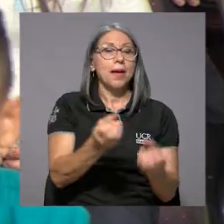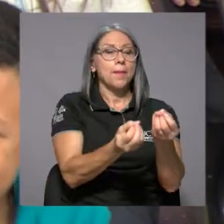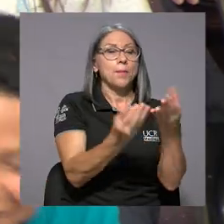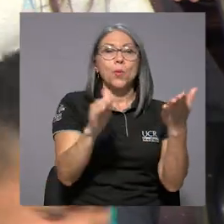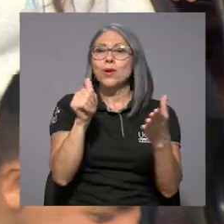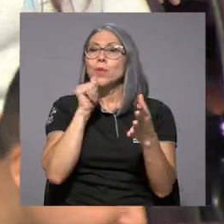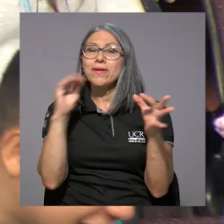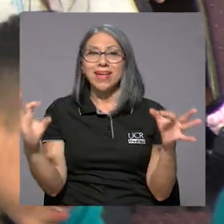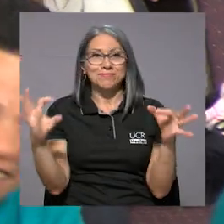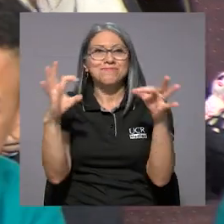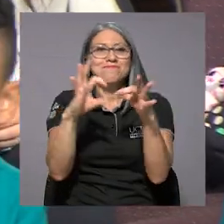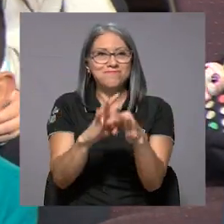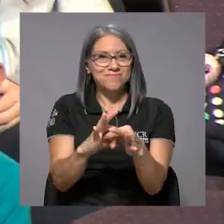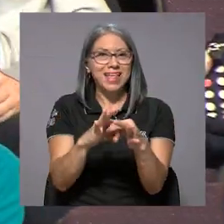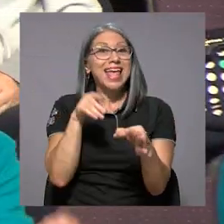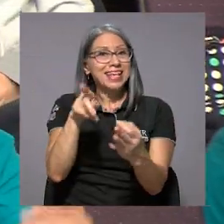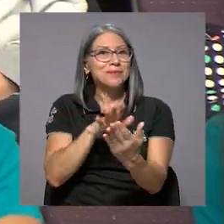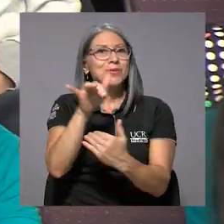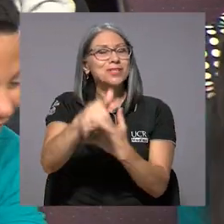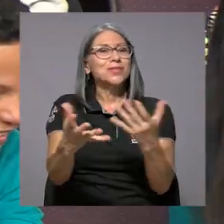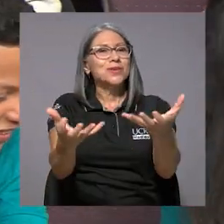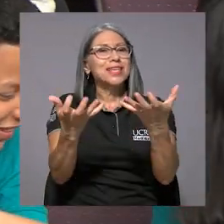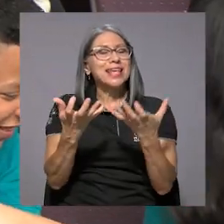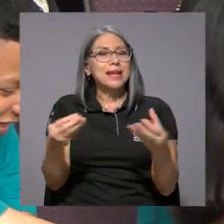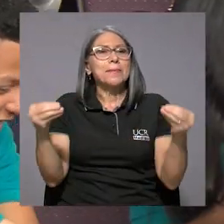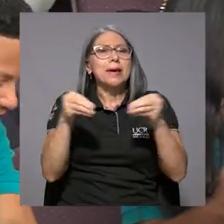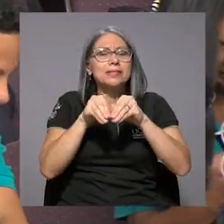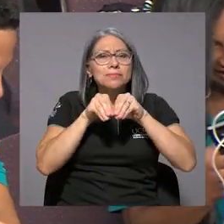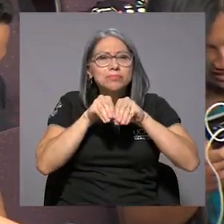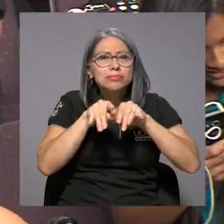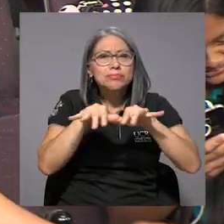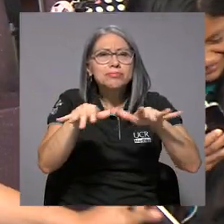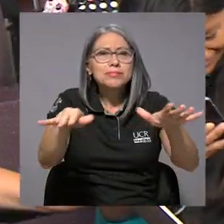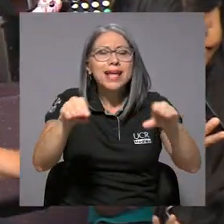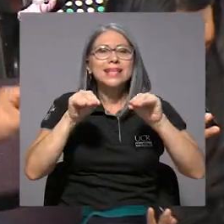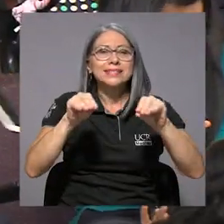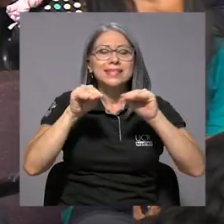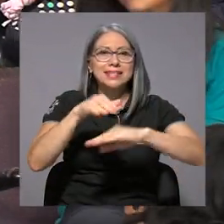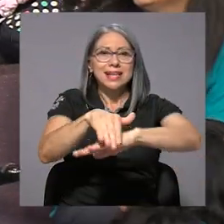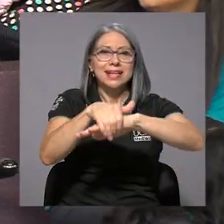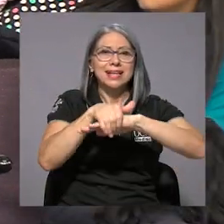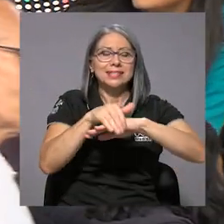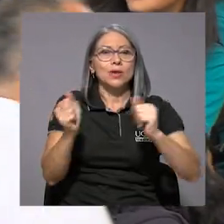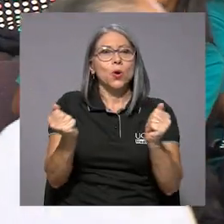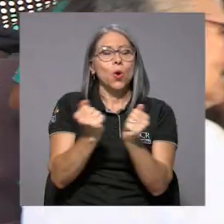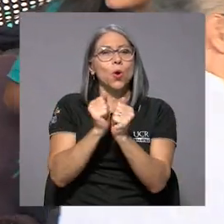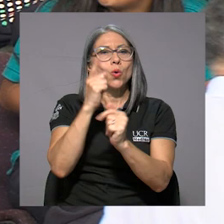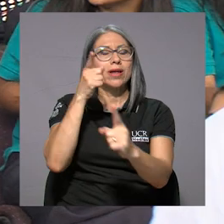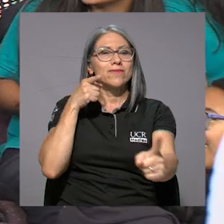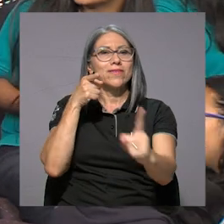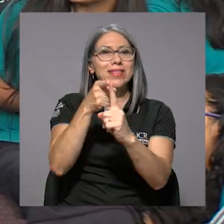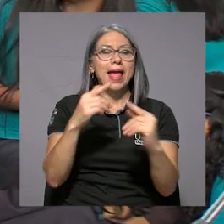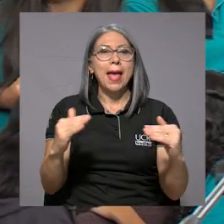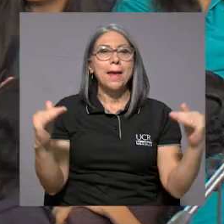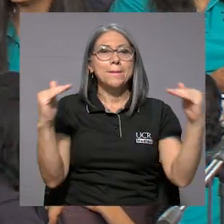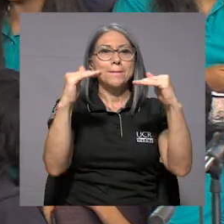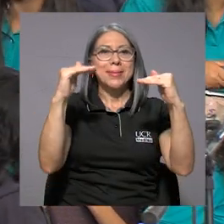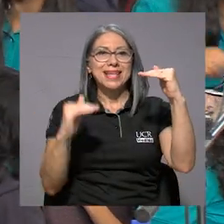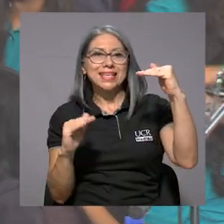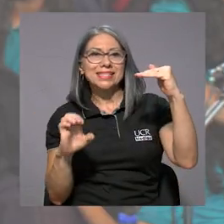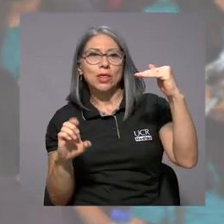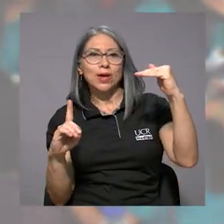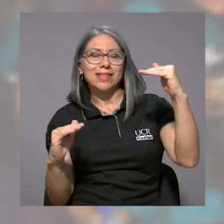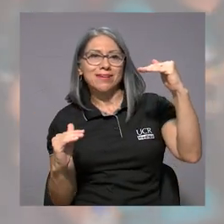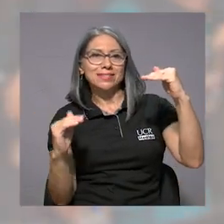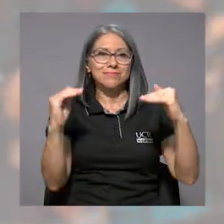de alianza público-privada el proyecto busca aumentar la cobertura de la enseñanza del inglés con la finalidad de reducir las